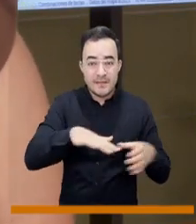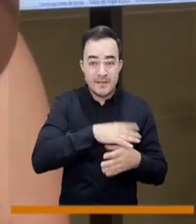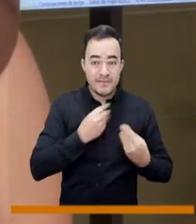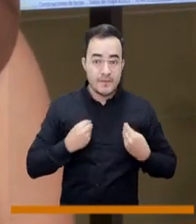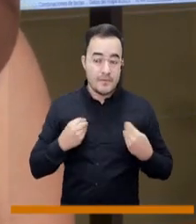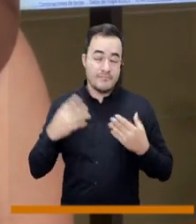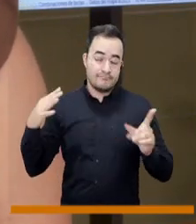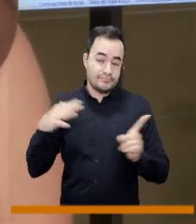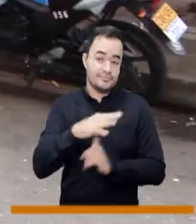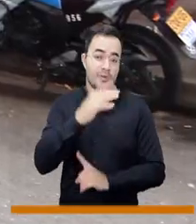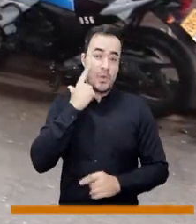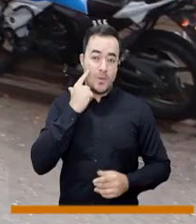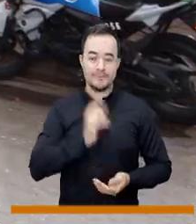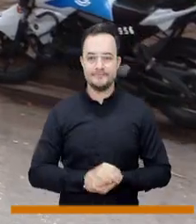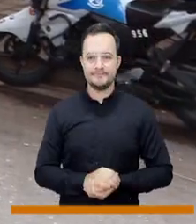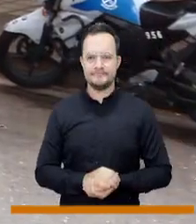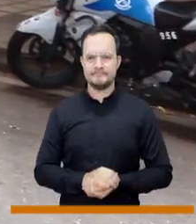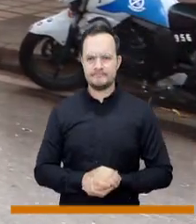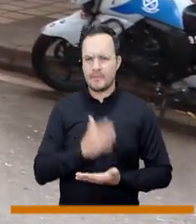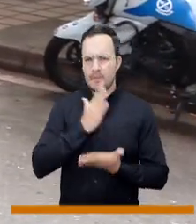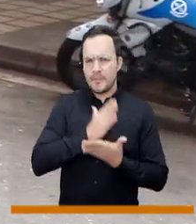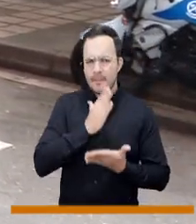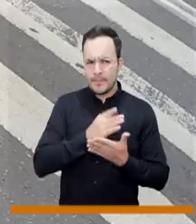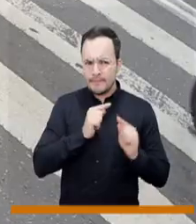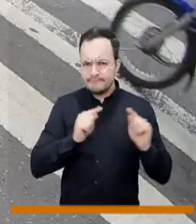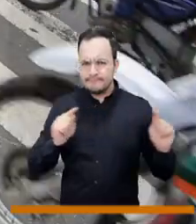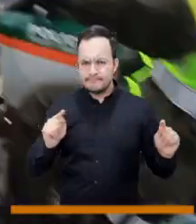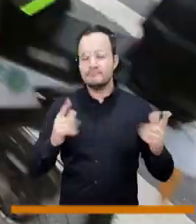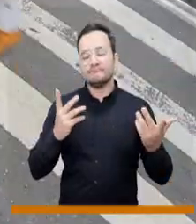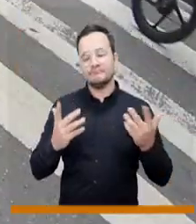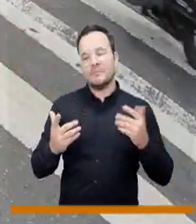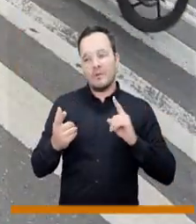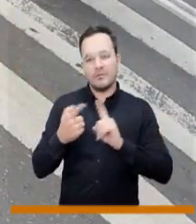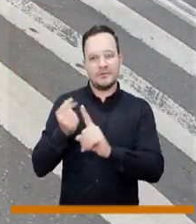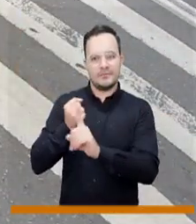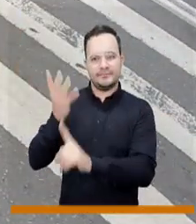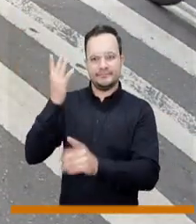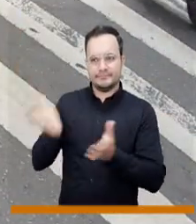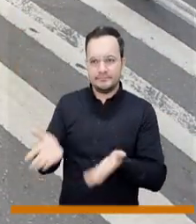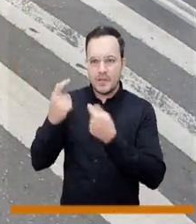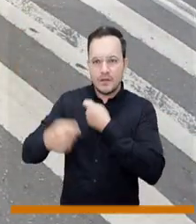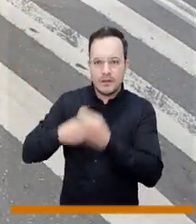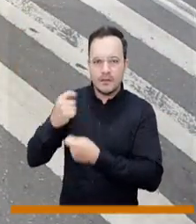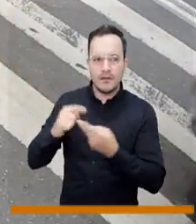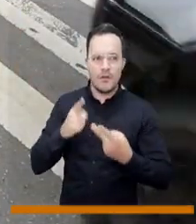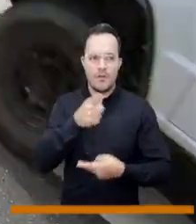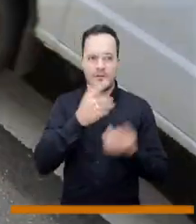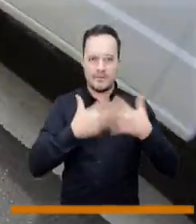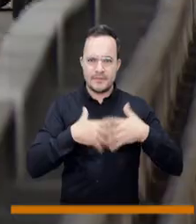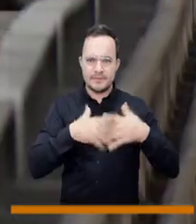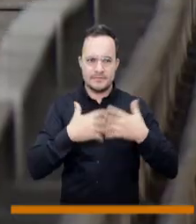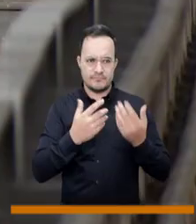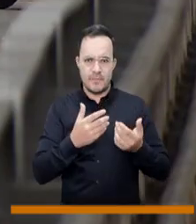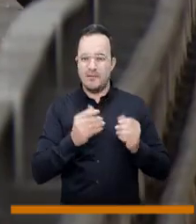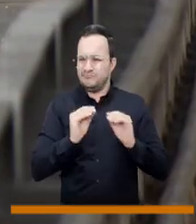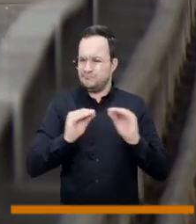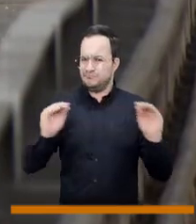vecinos en su territorio. Fue un ejercicio que se hizo también para el comercio y la industria.